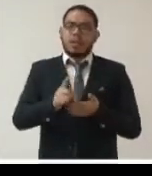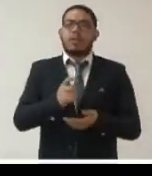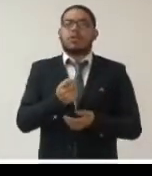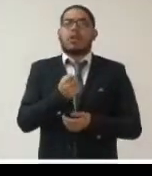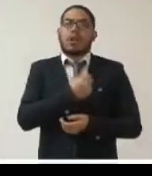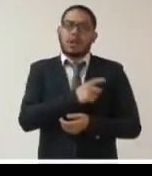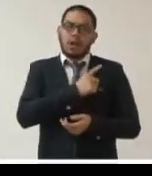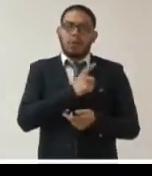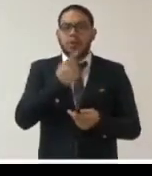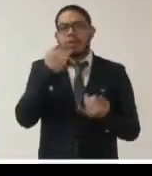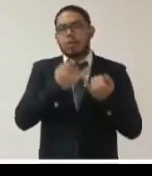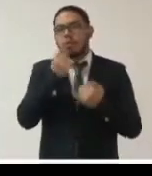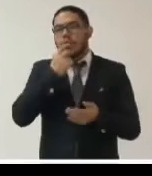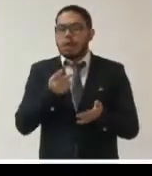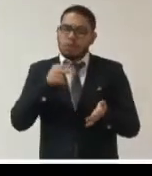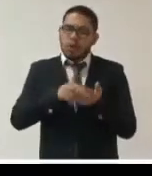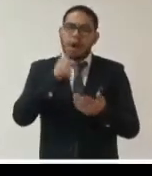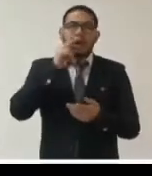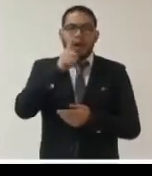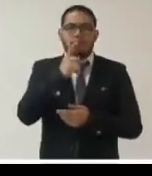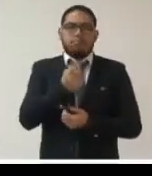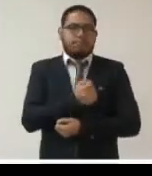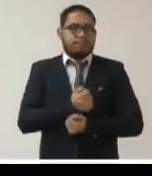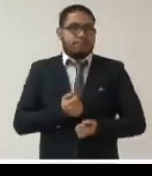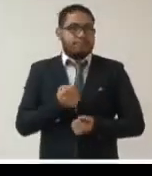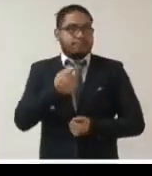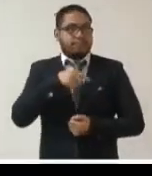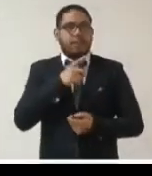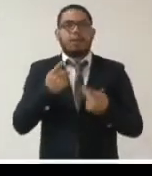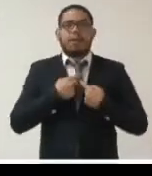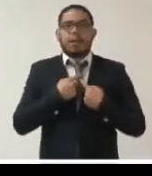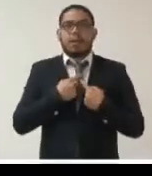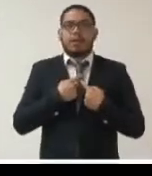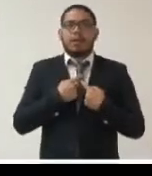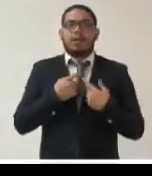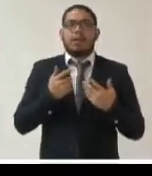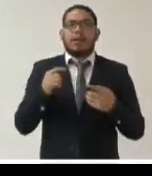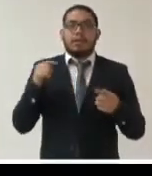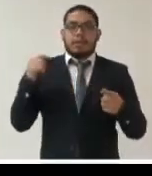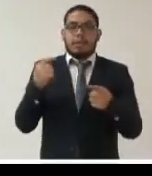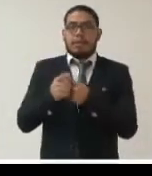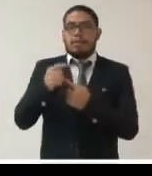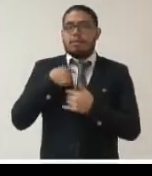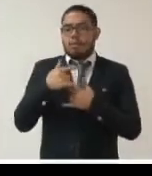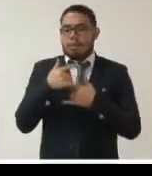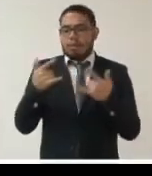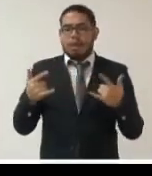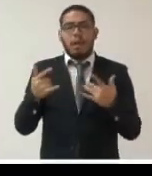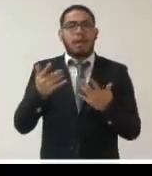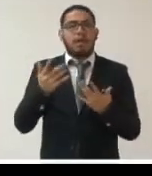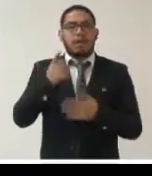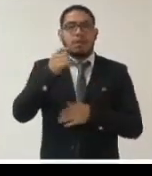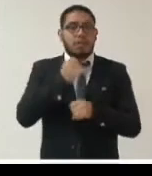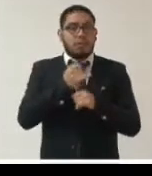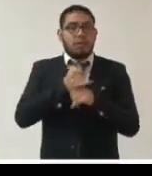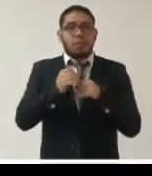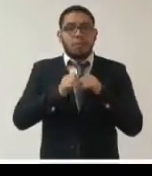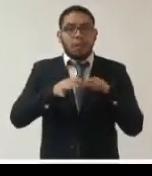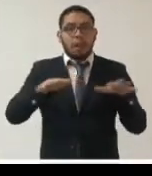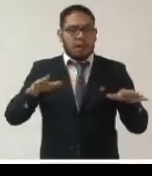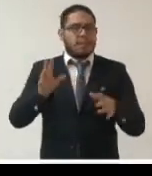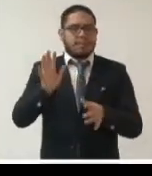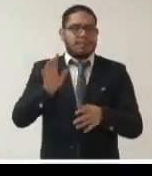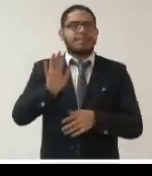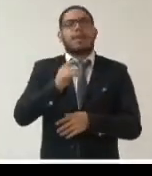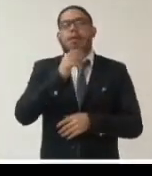puesto en valor la importancia del derecho a la privacidad nadie querríamos que nuestra historia clínica circulara por internet y yo creo que hemos sido un buen